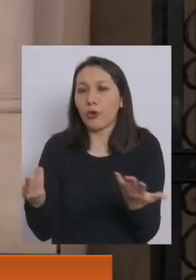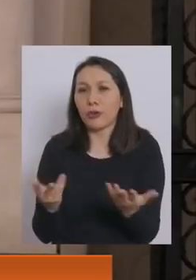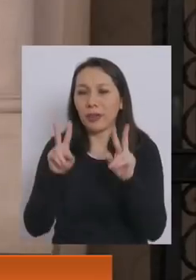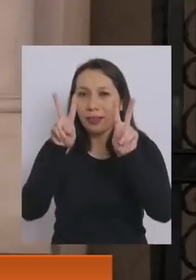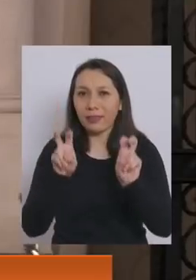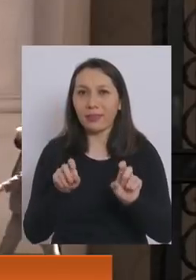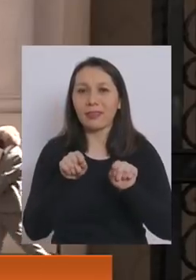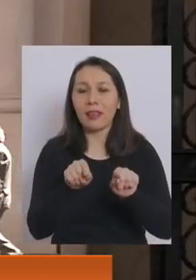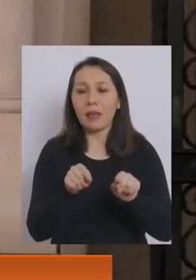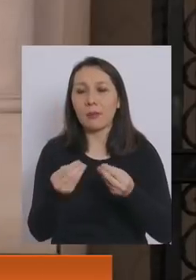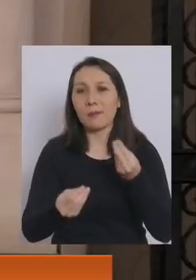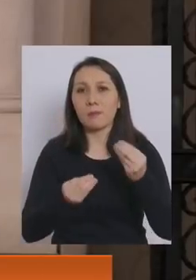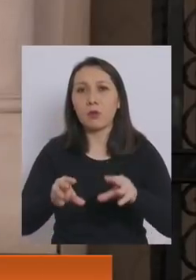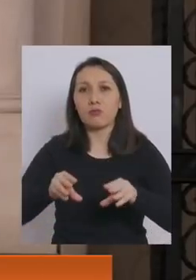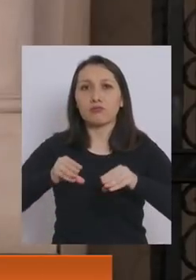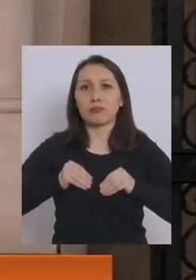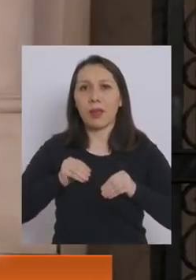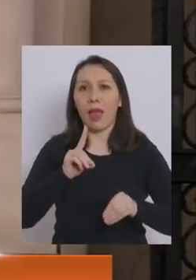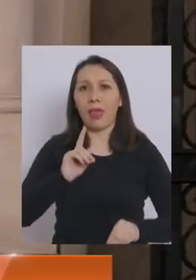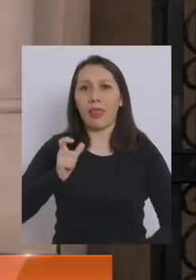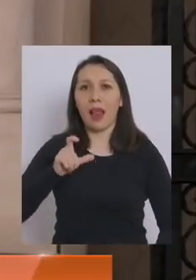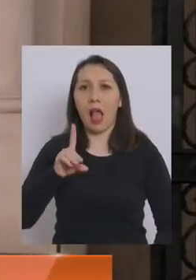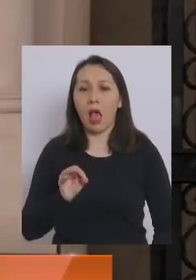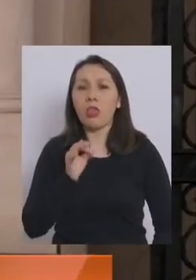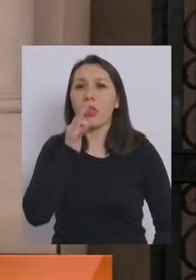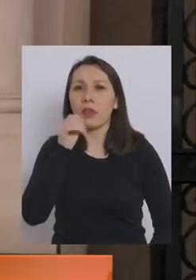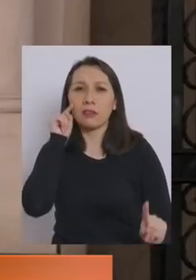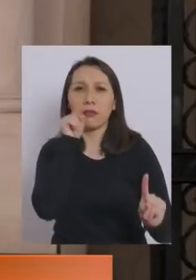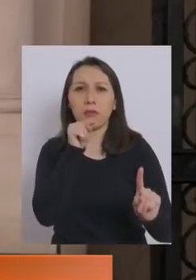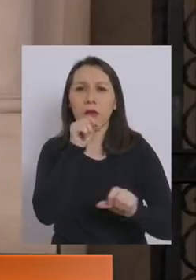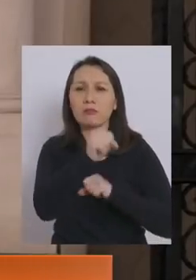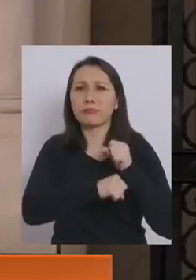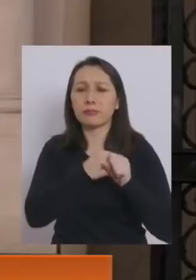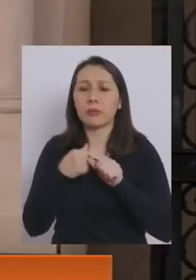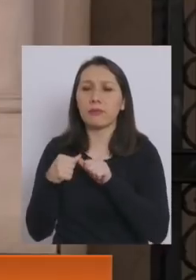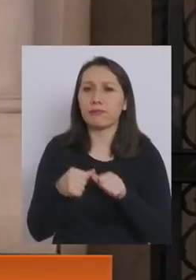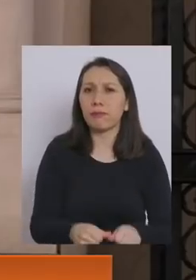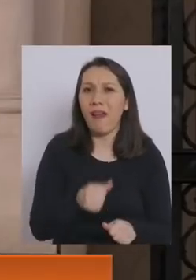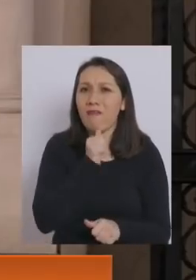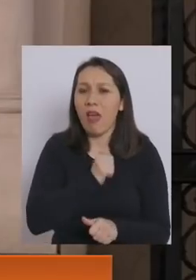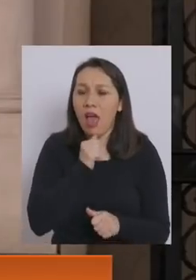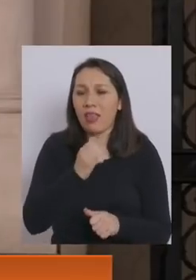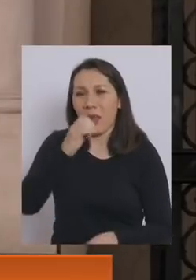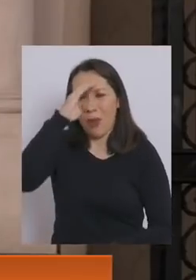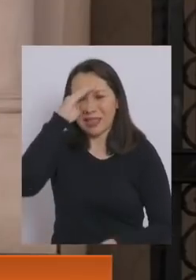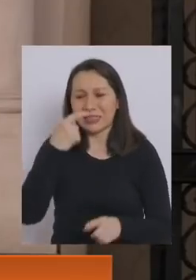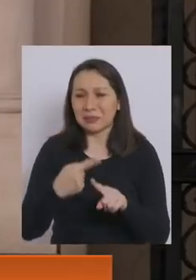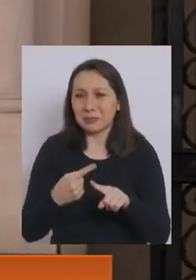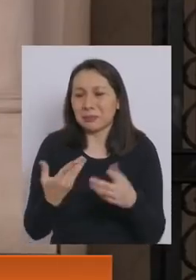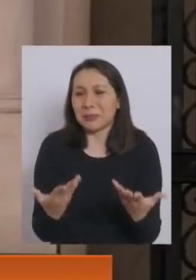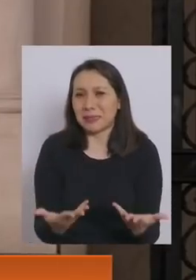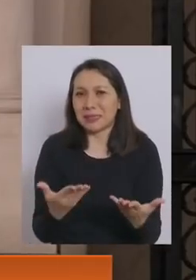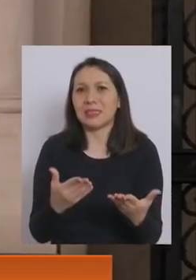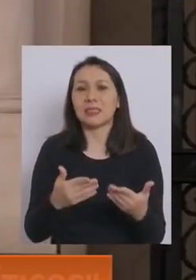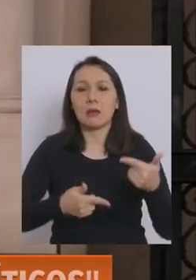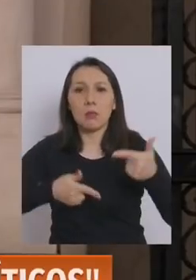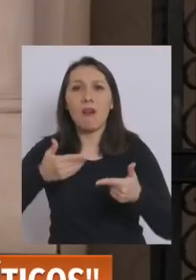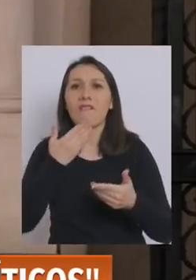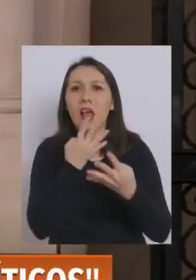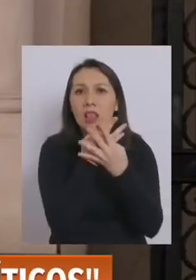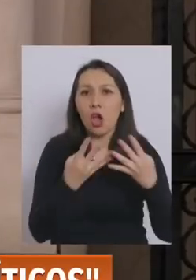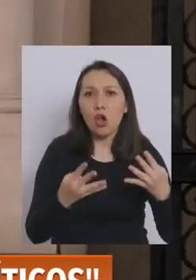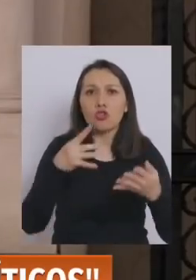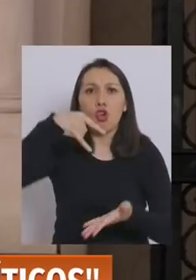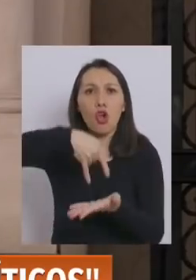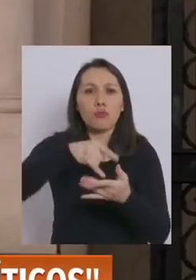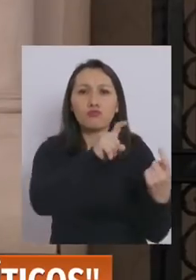respecto a que haya asumido Rodrigo Delgado, donde apuntan a la trayectoria, la falta de trayectoria política, la falta de redes también en el